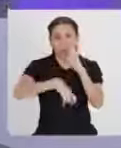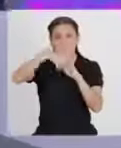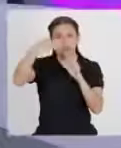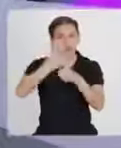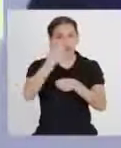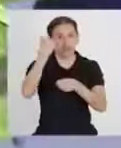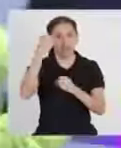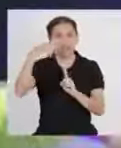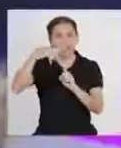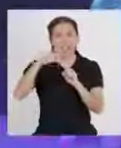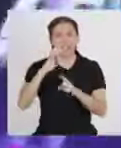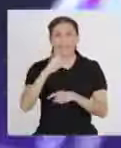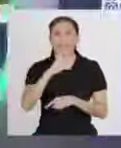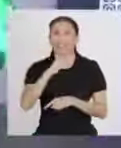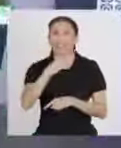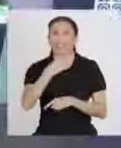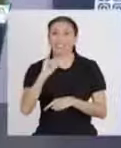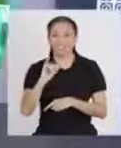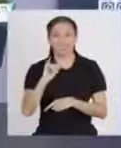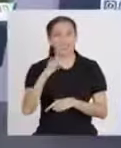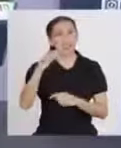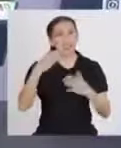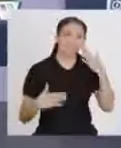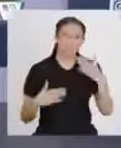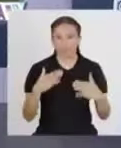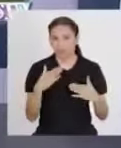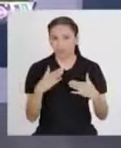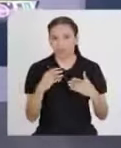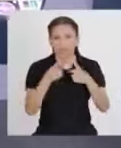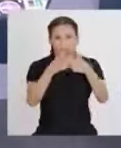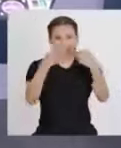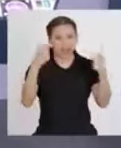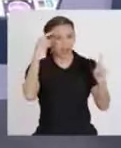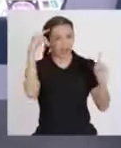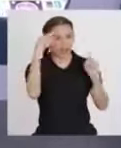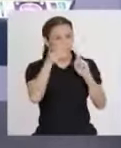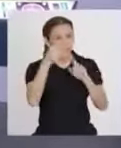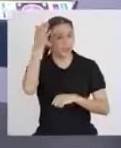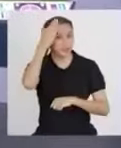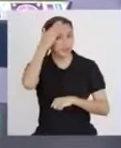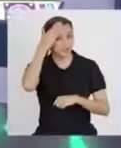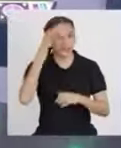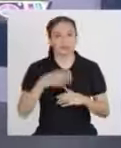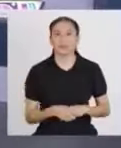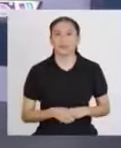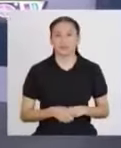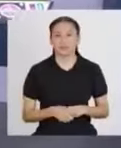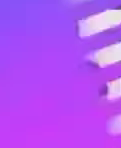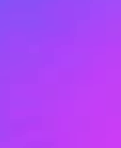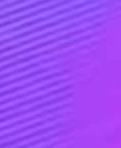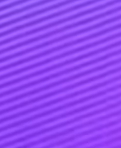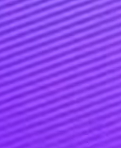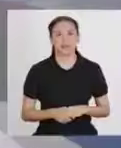ganaremos. Techi y Macabot. Techi y Macabot, el gran desafío del saber.